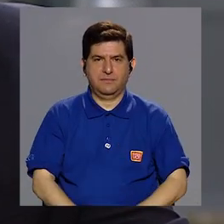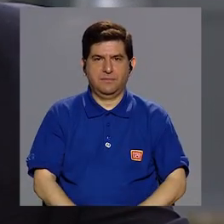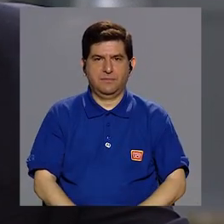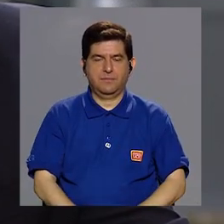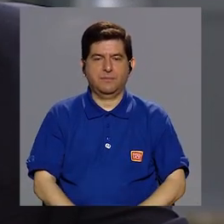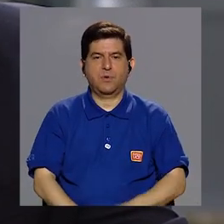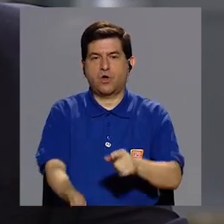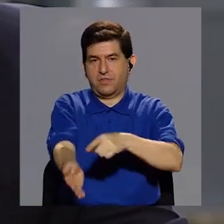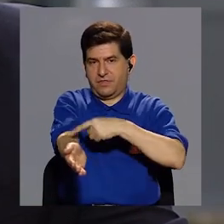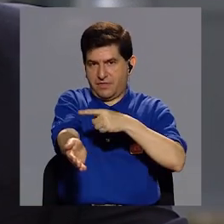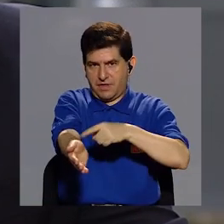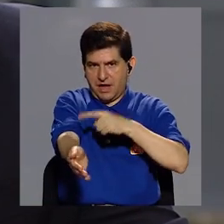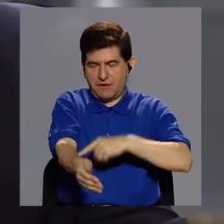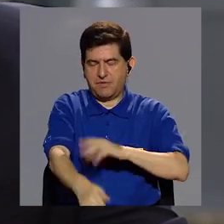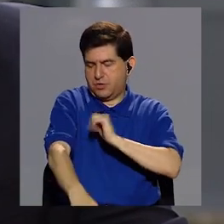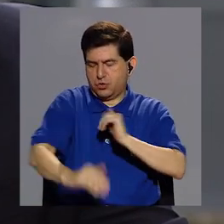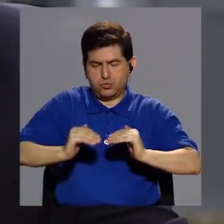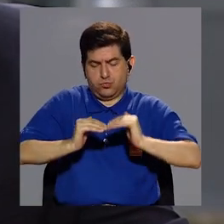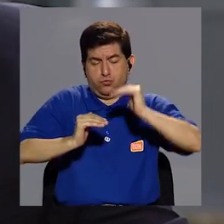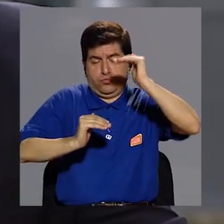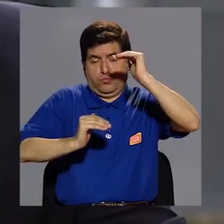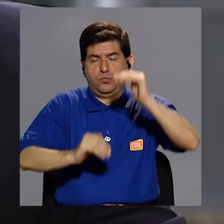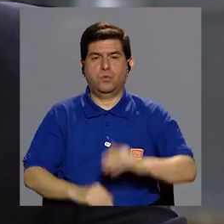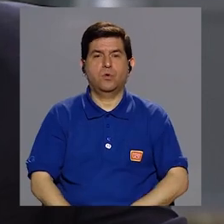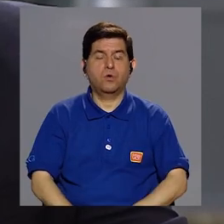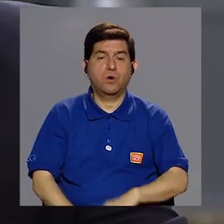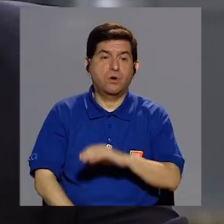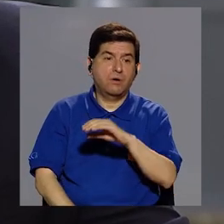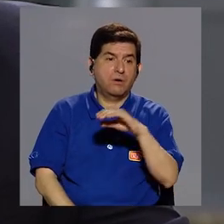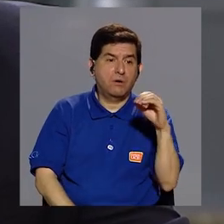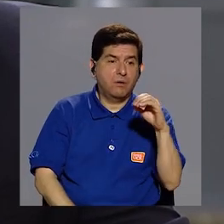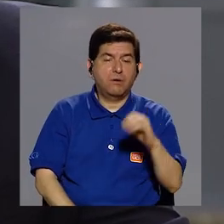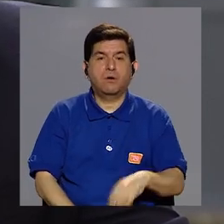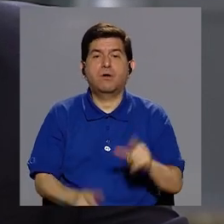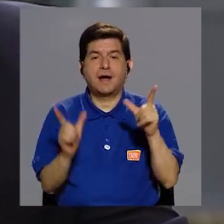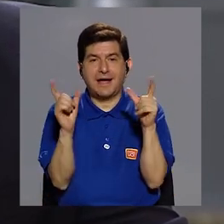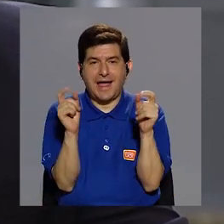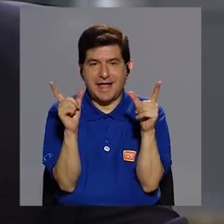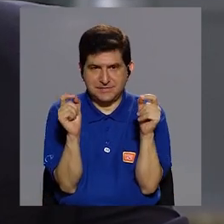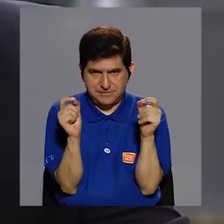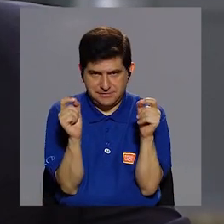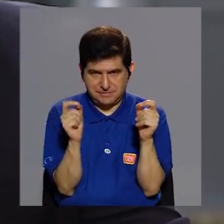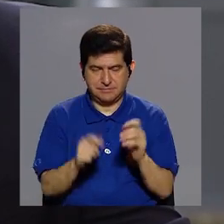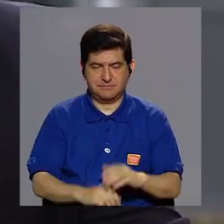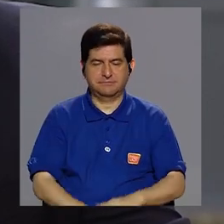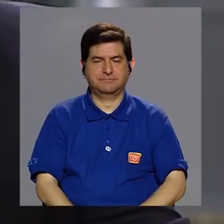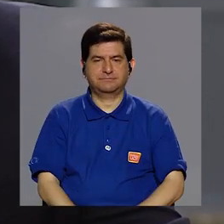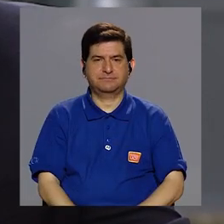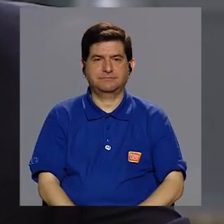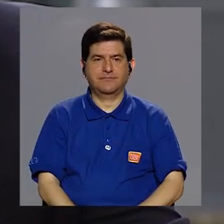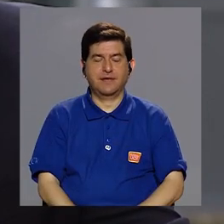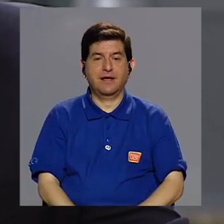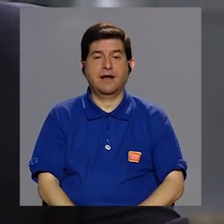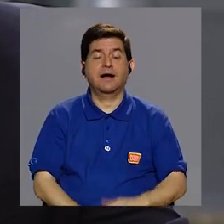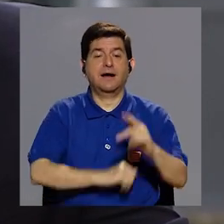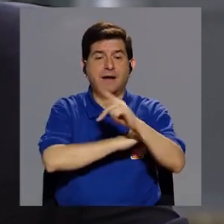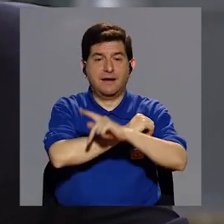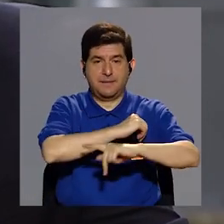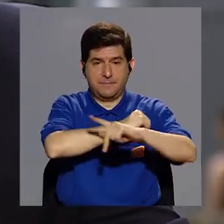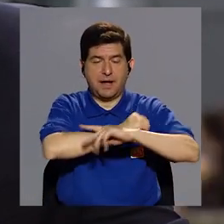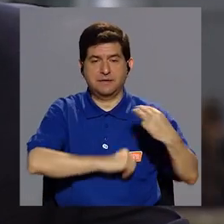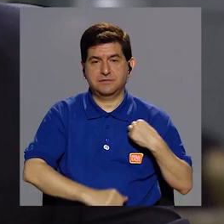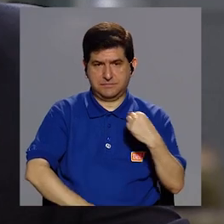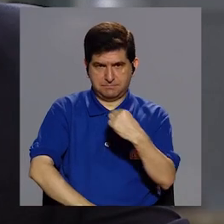la diabetes, la hipertensión arterial, los cánceres y para ello los estados